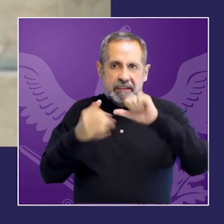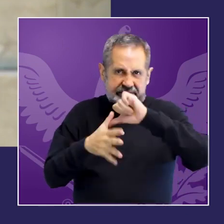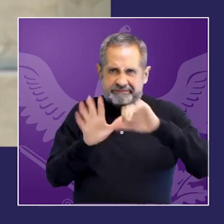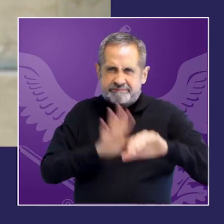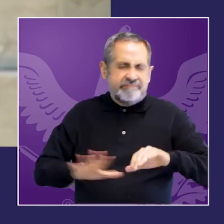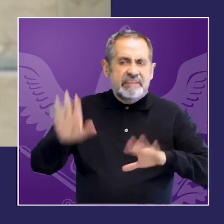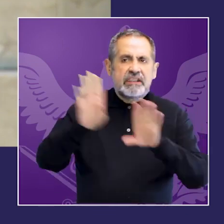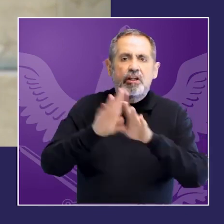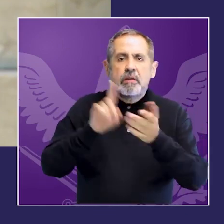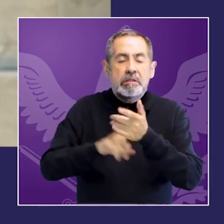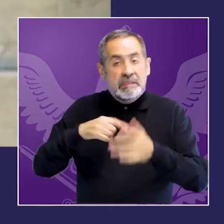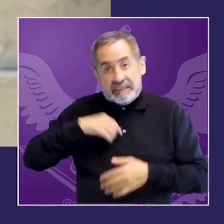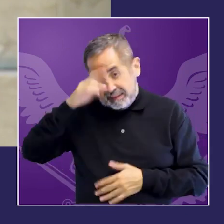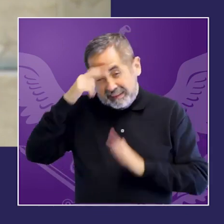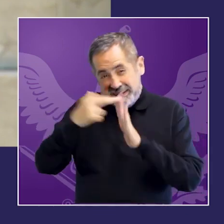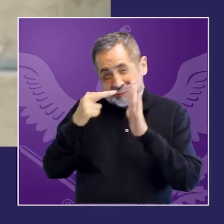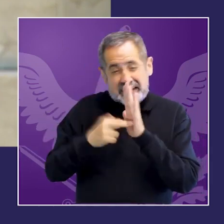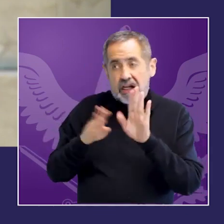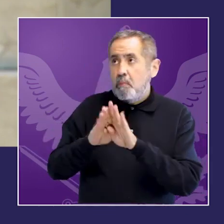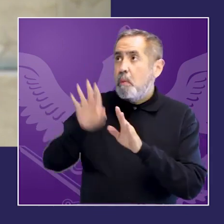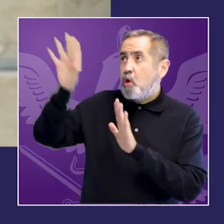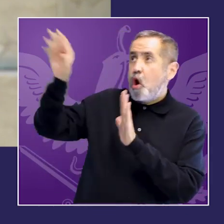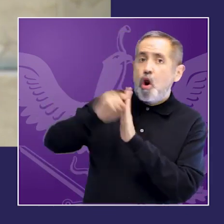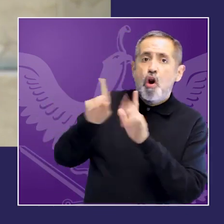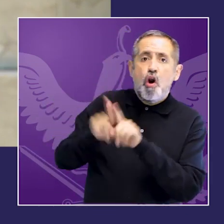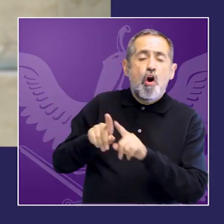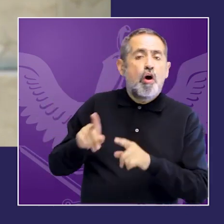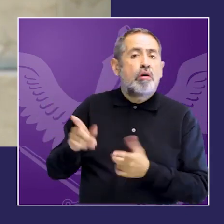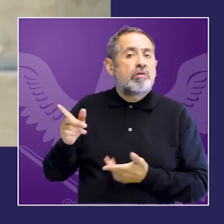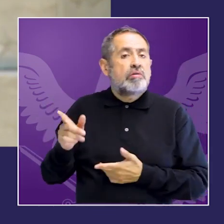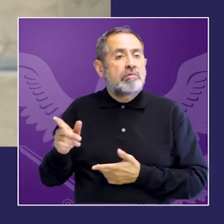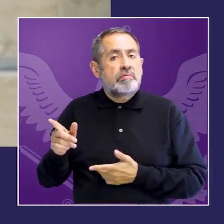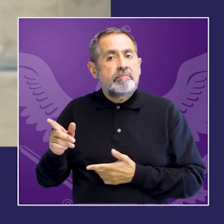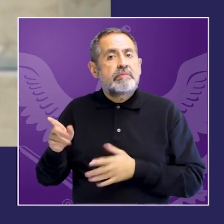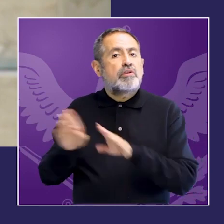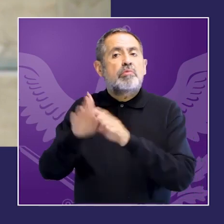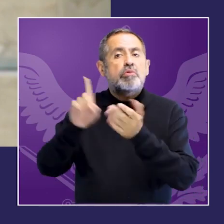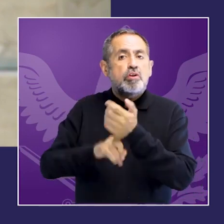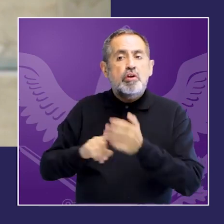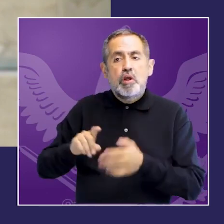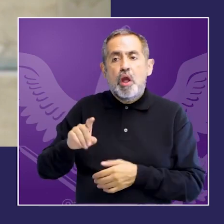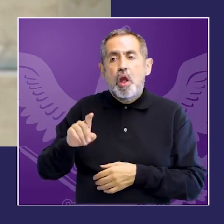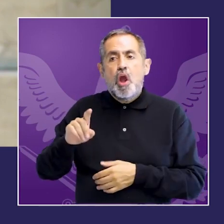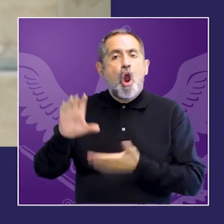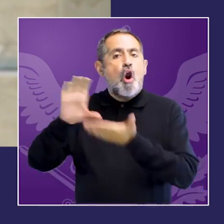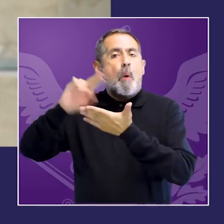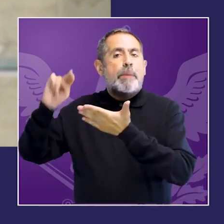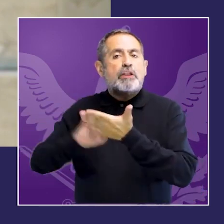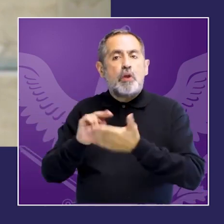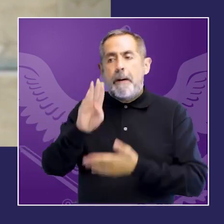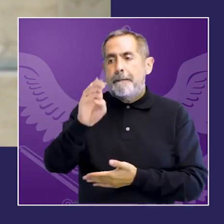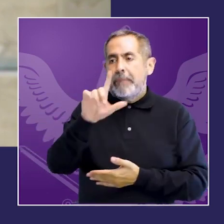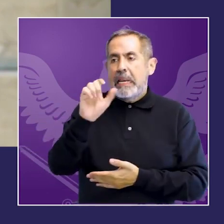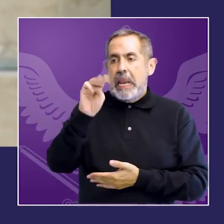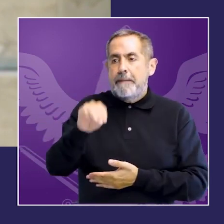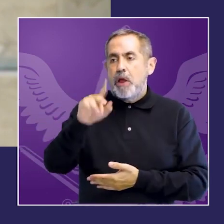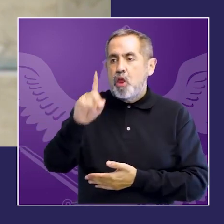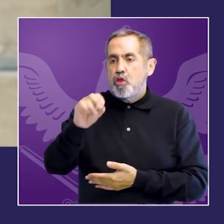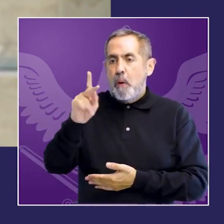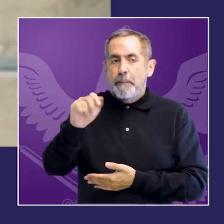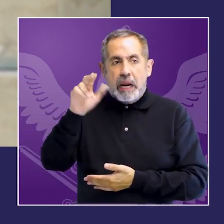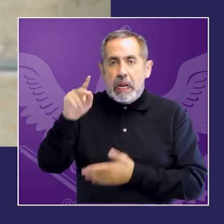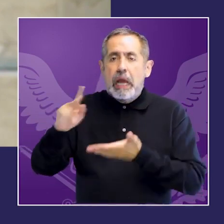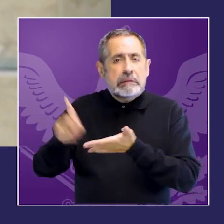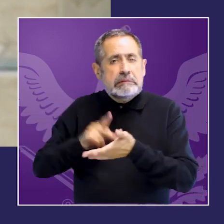bueno mecanismos como el de de seguimiento como el de la convención de Vendo Pará el Mesecbi periódicamente